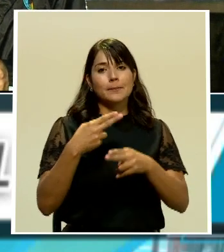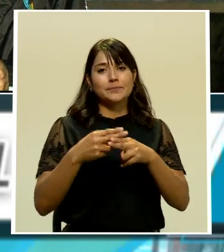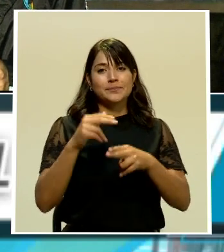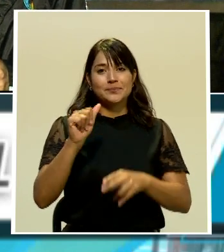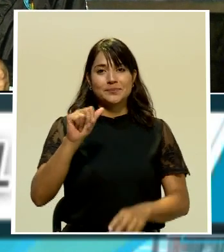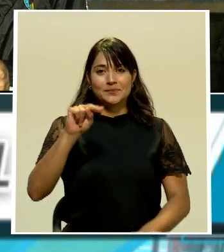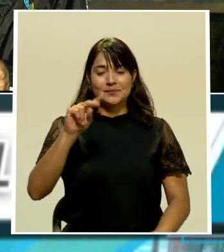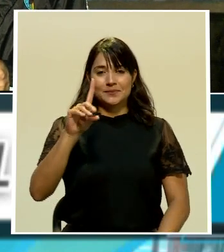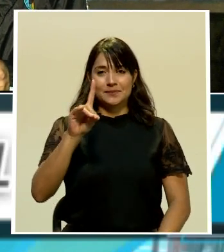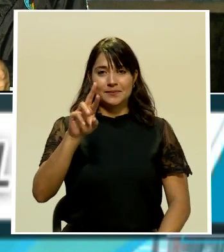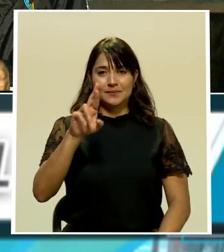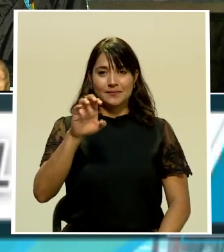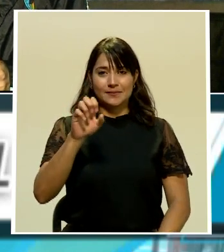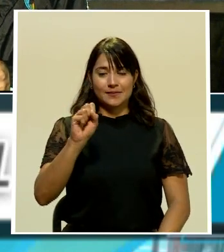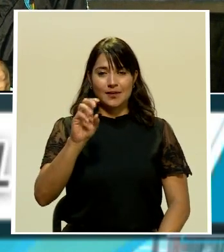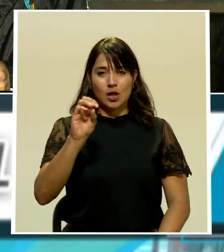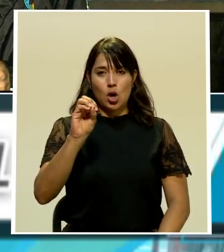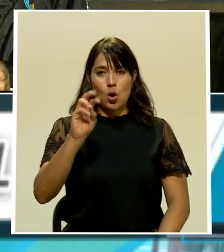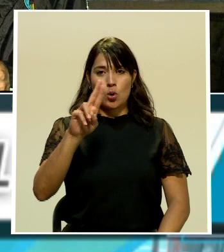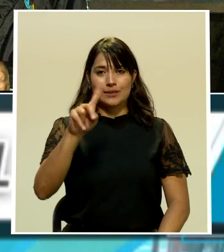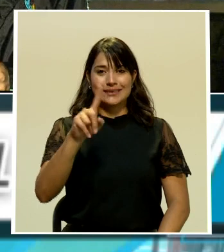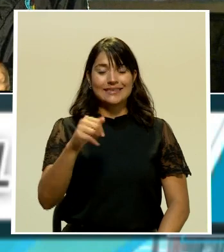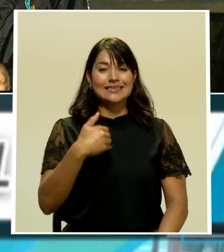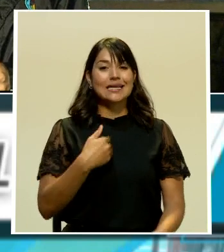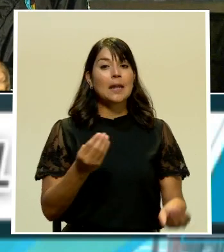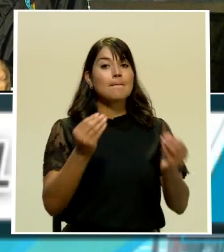información sobre este caso. Adelante Andrés.